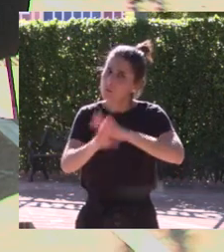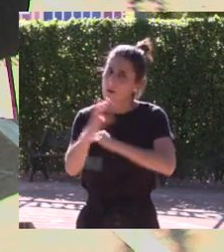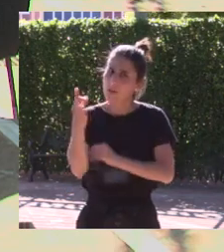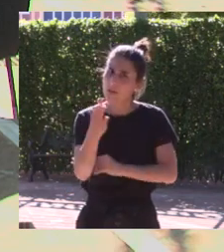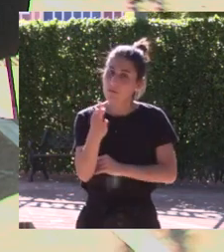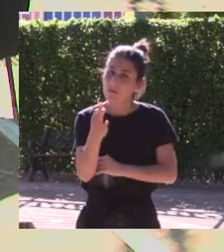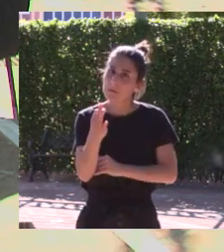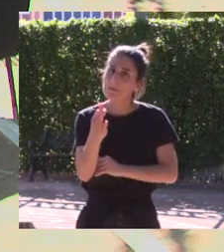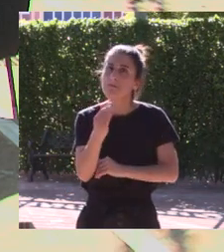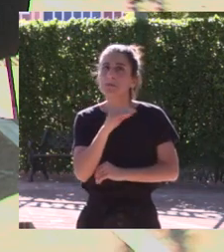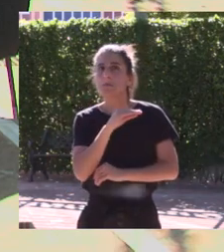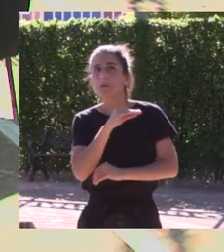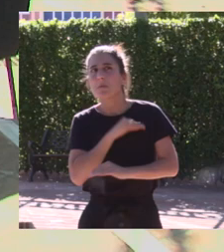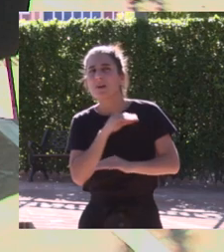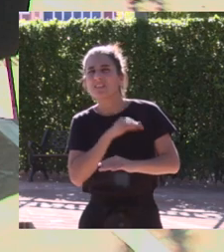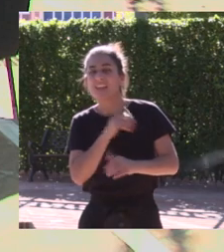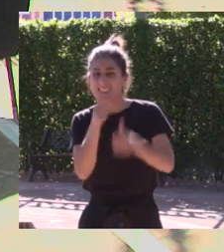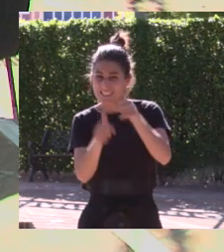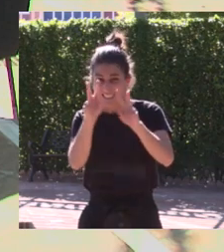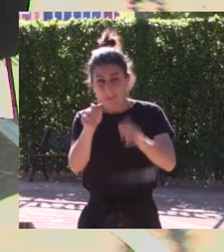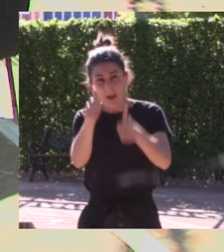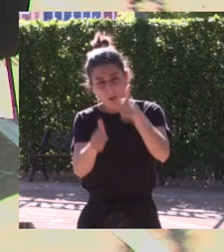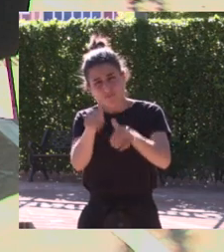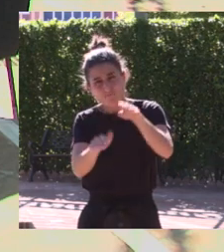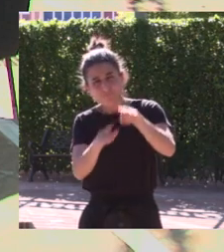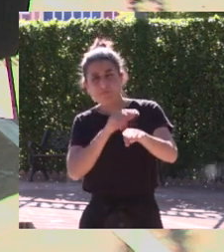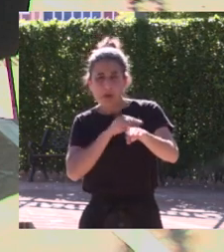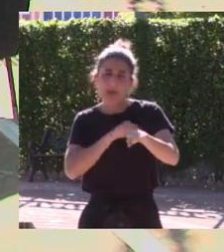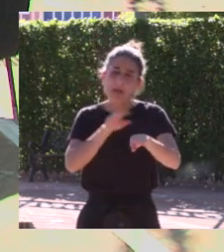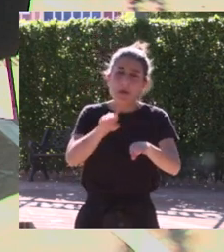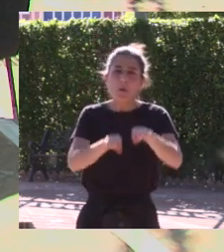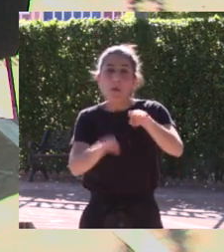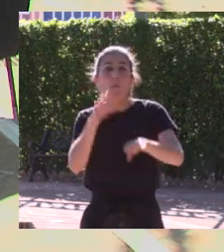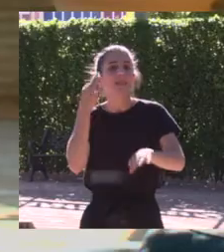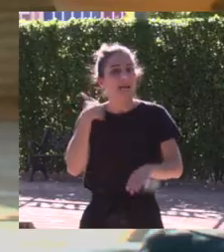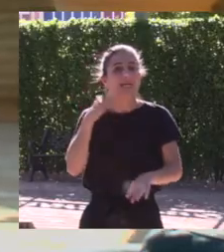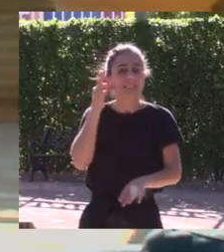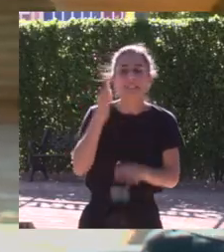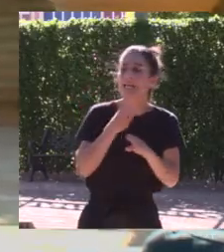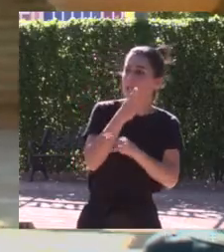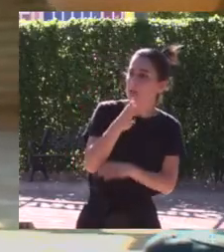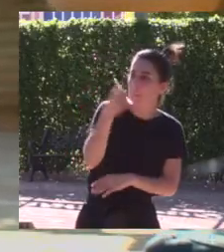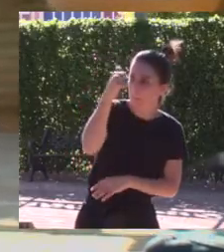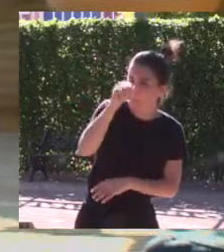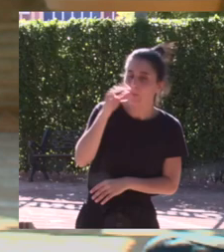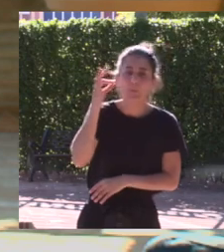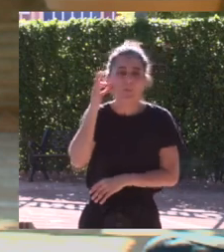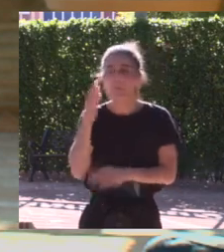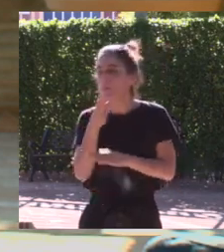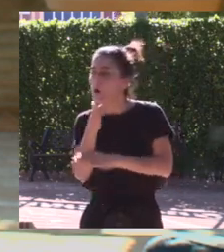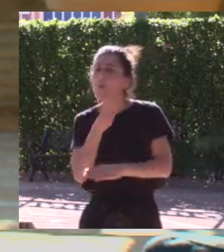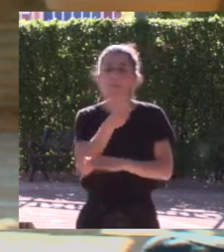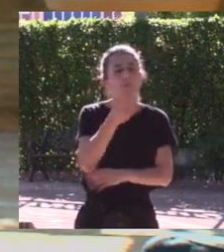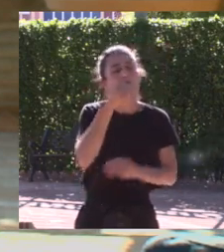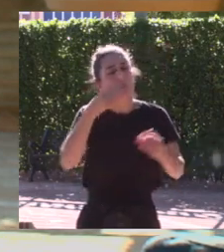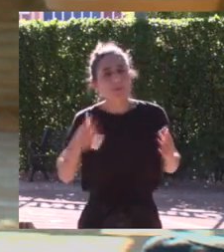hay bastante igualdad en el mundo de la competición en el sentido de que ya las chicas pueden ir los chicos pueden ir los hombres